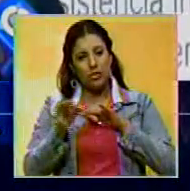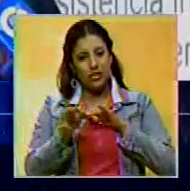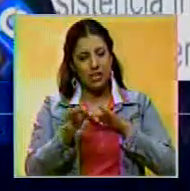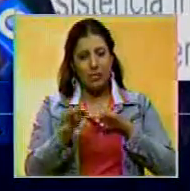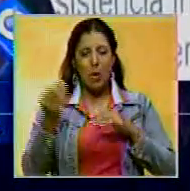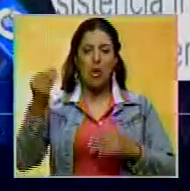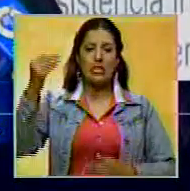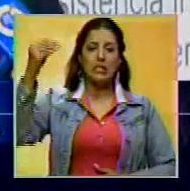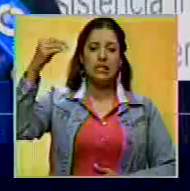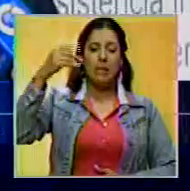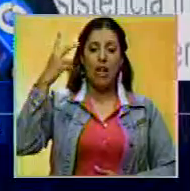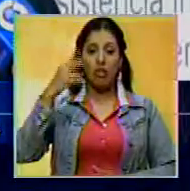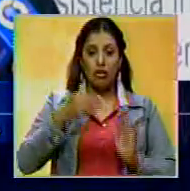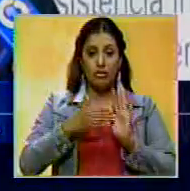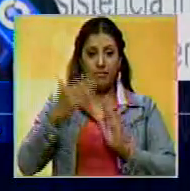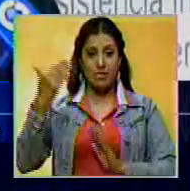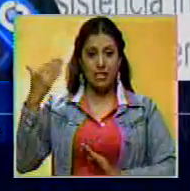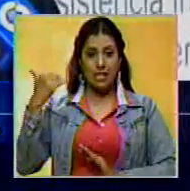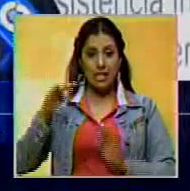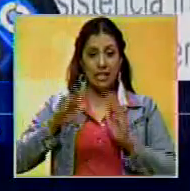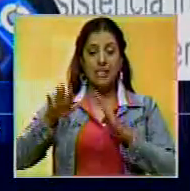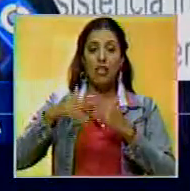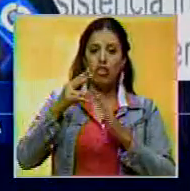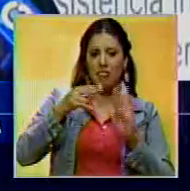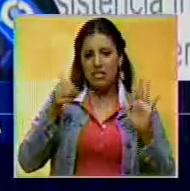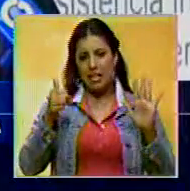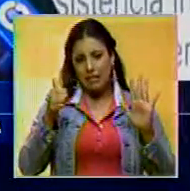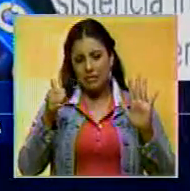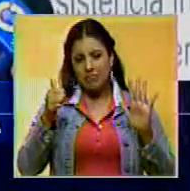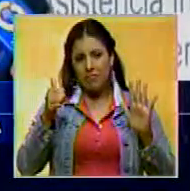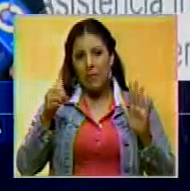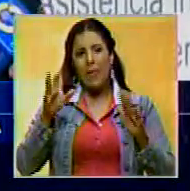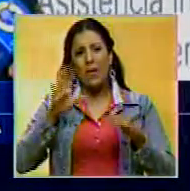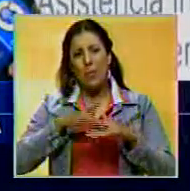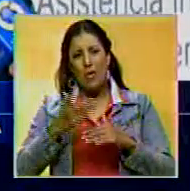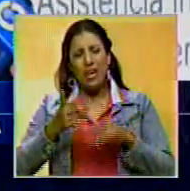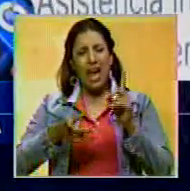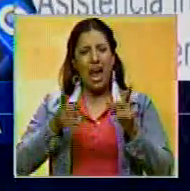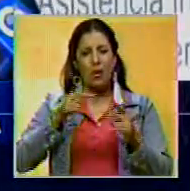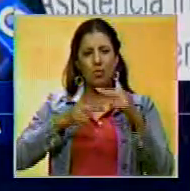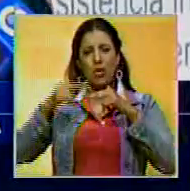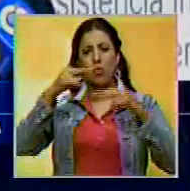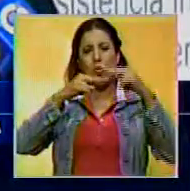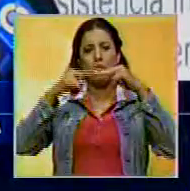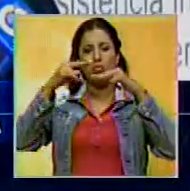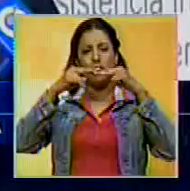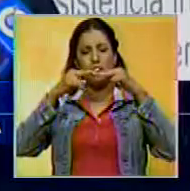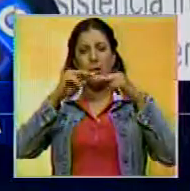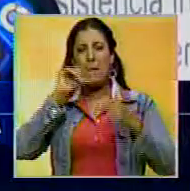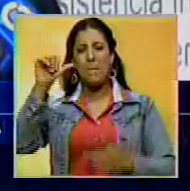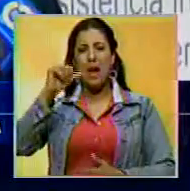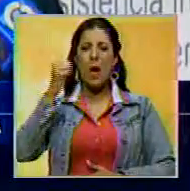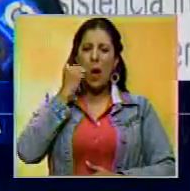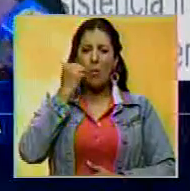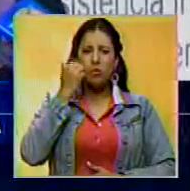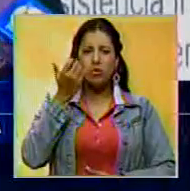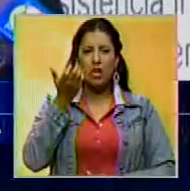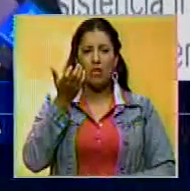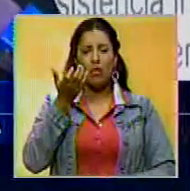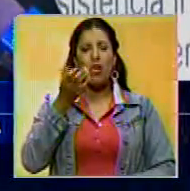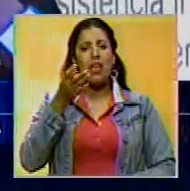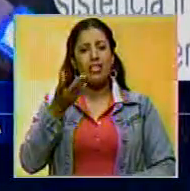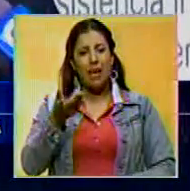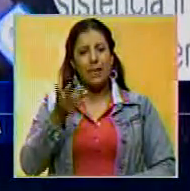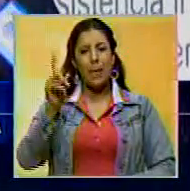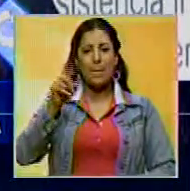que se incrementaron del año 2015-2016 debido a algunas construcciones anárquicas que se han creado. En